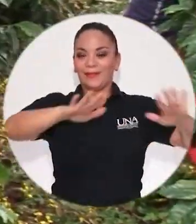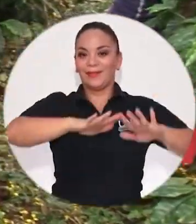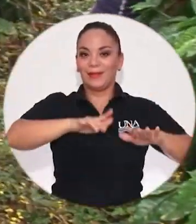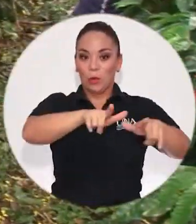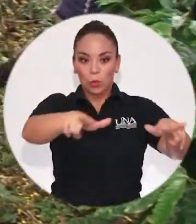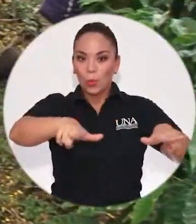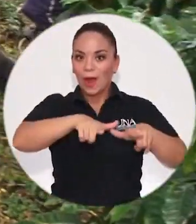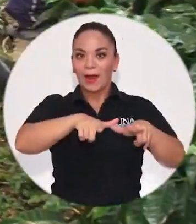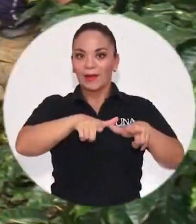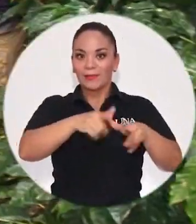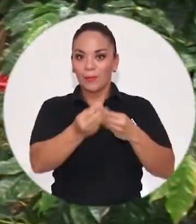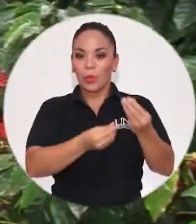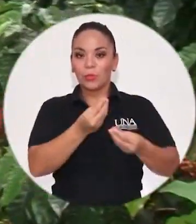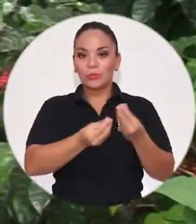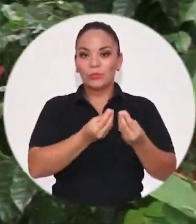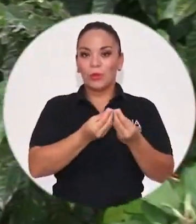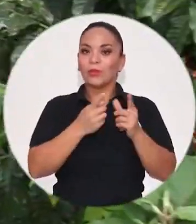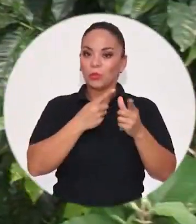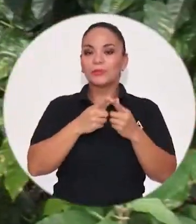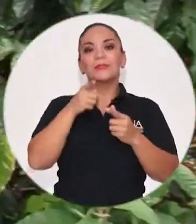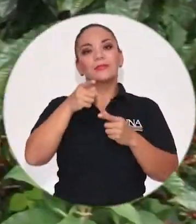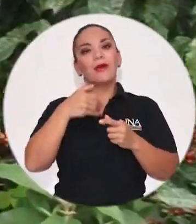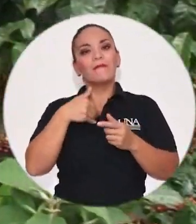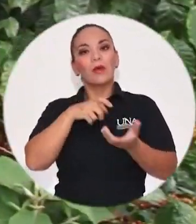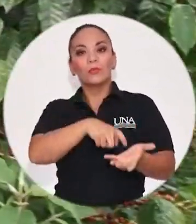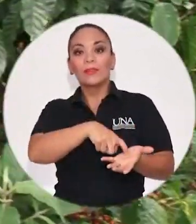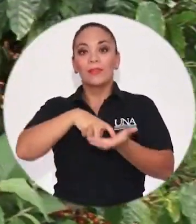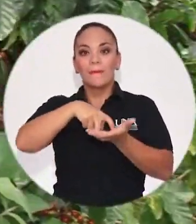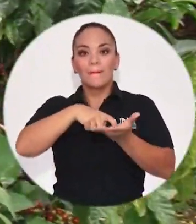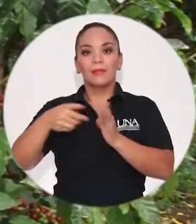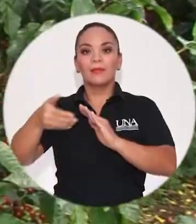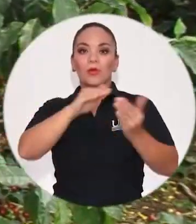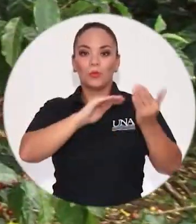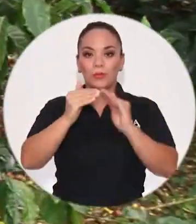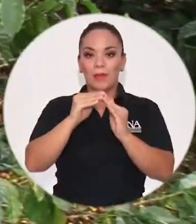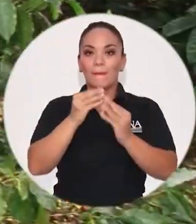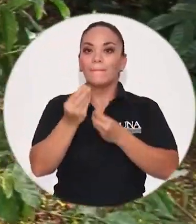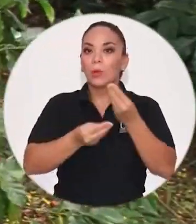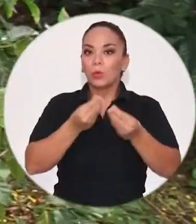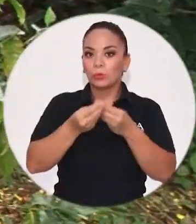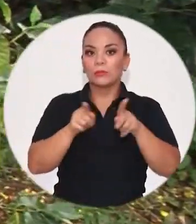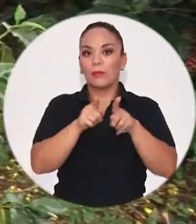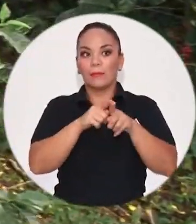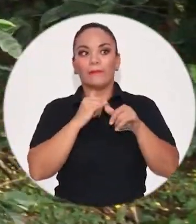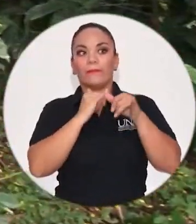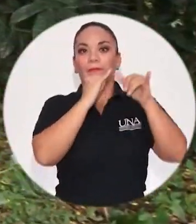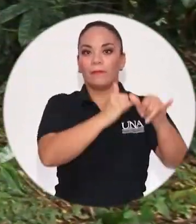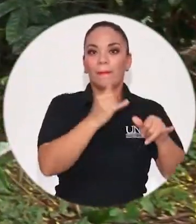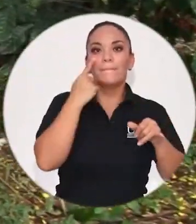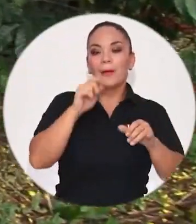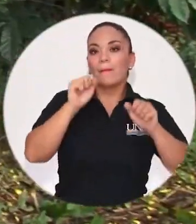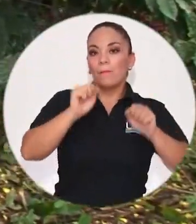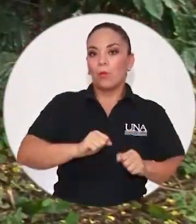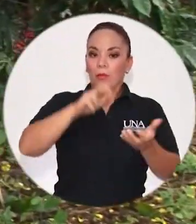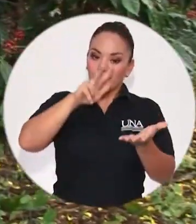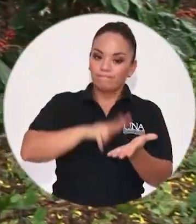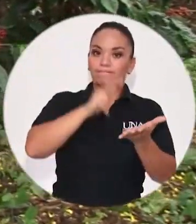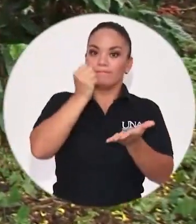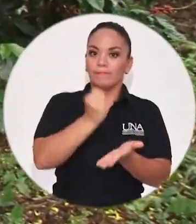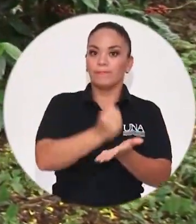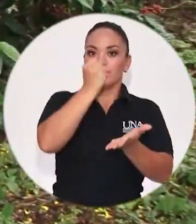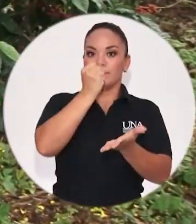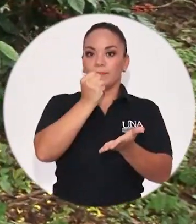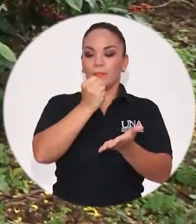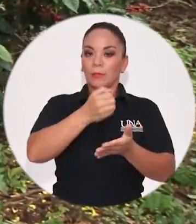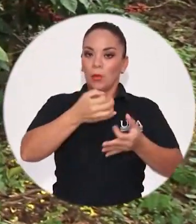que también había ciertamente una demanda por parte de la comunidad de los productores por patentizar, por marcar, por sellar ese origen del